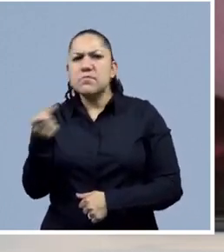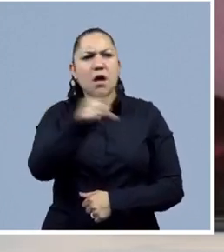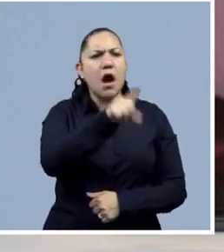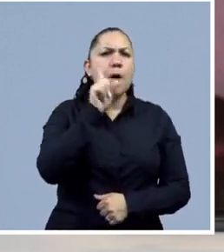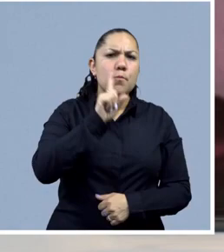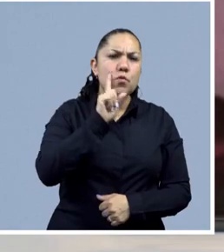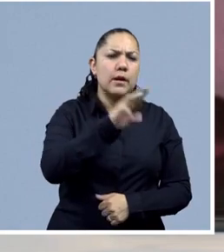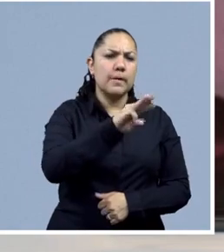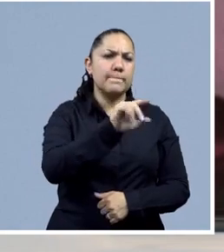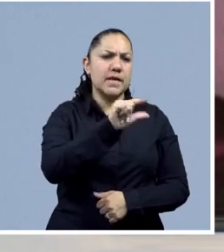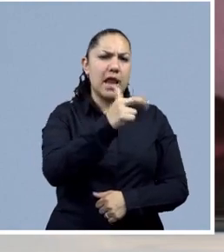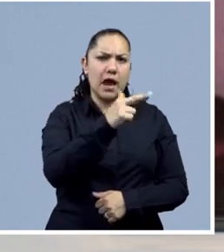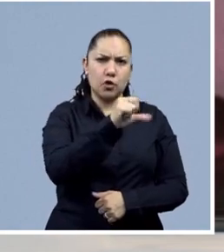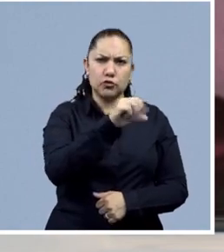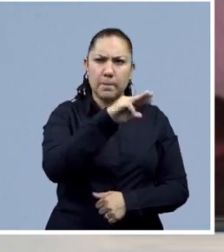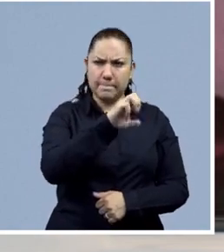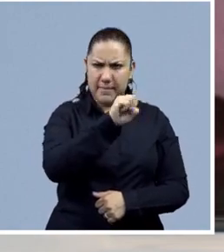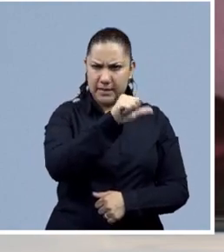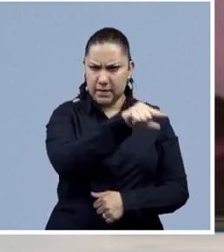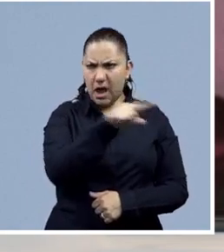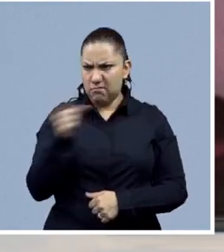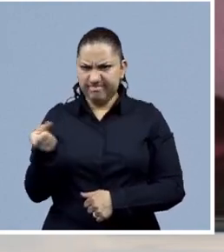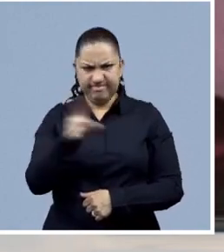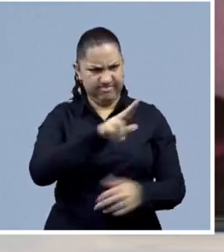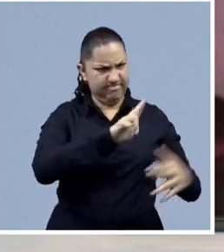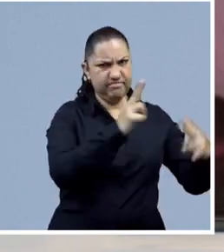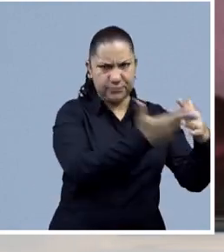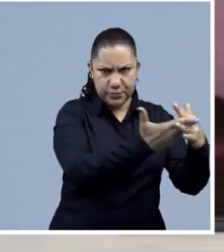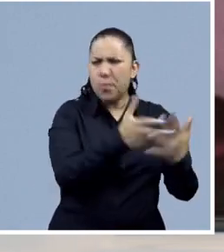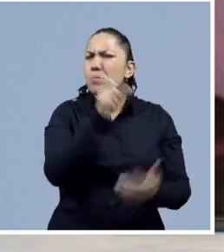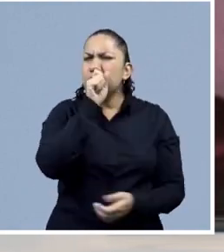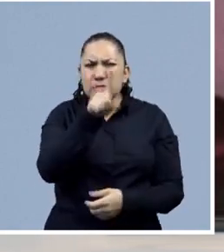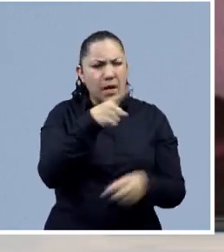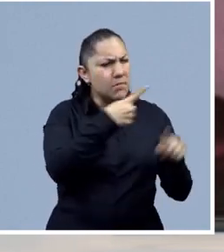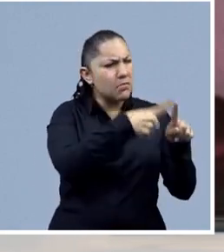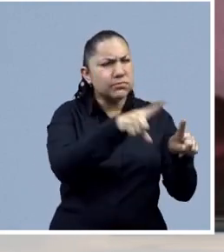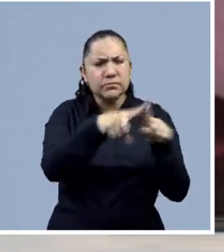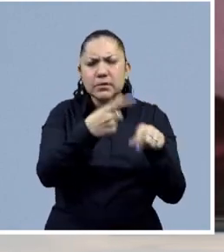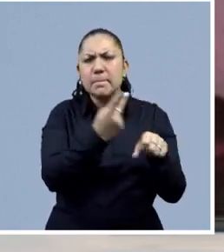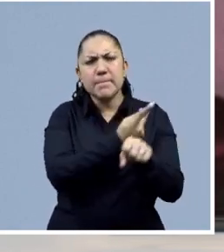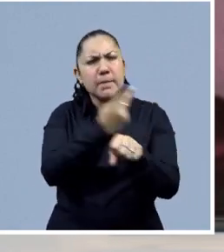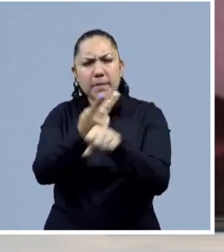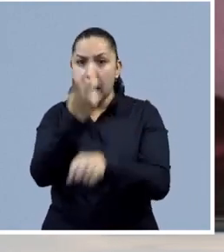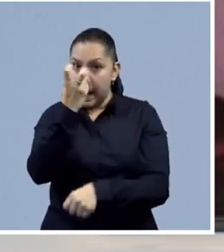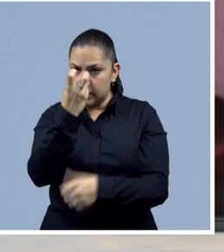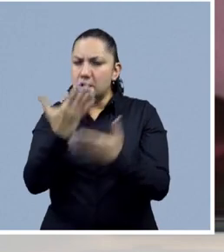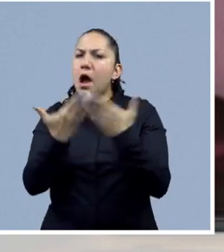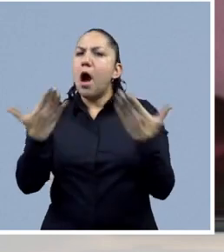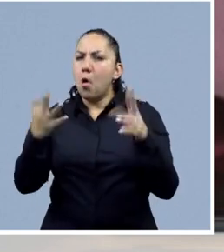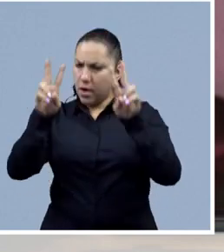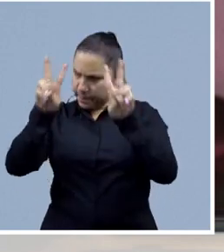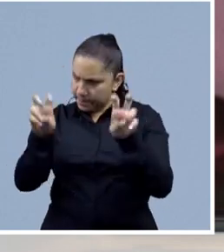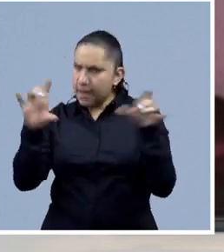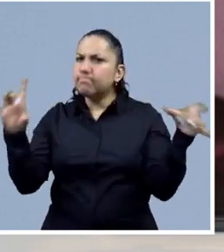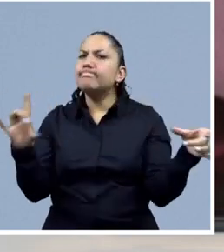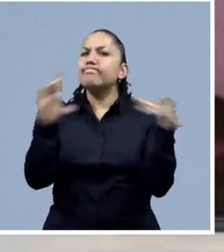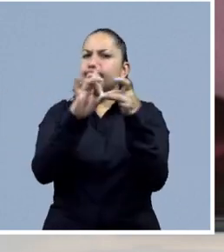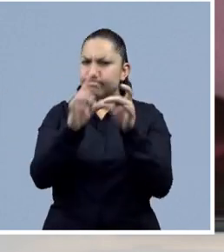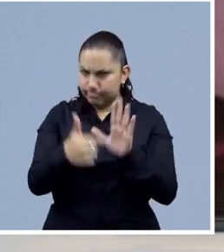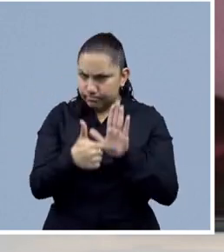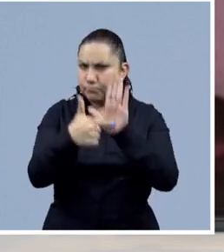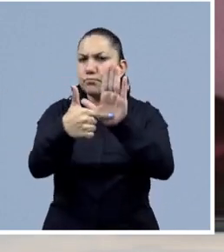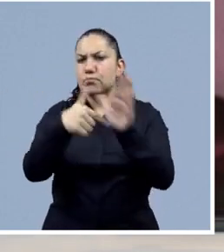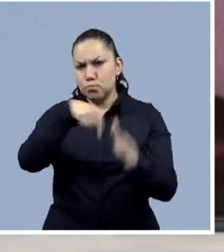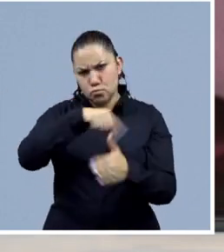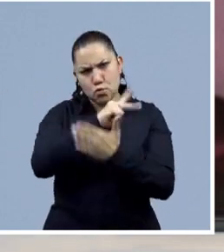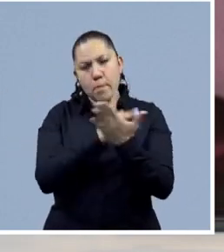feminicidio de Milagros Mesa y también otros hechos que han ocurrido a lo largo de estos días y es por eso que vamos a retomar este tema y también la importancia de